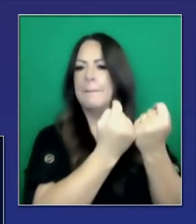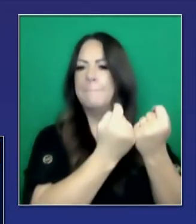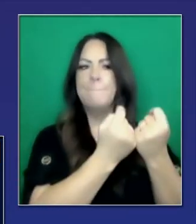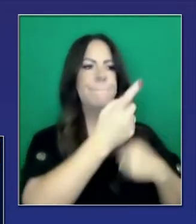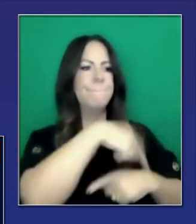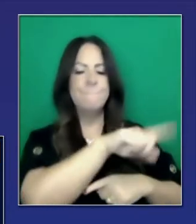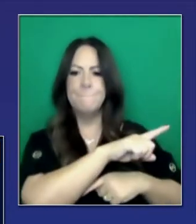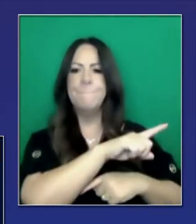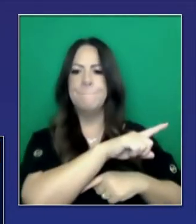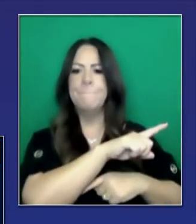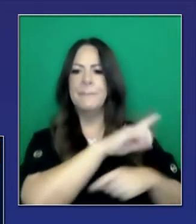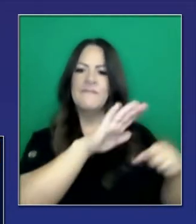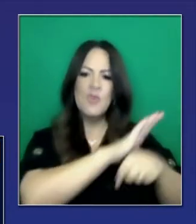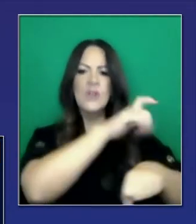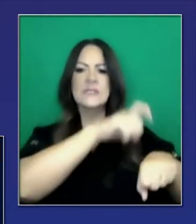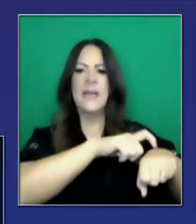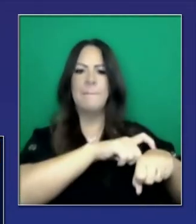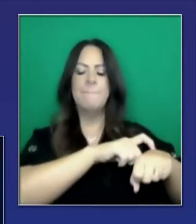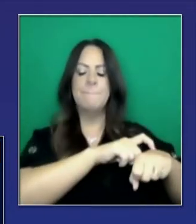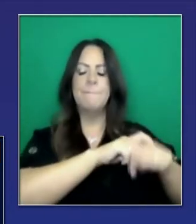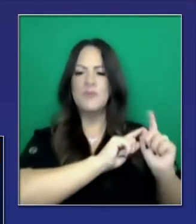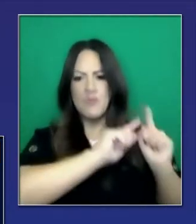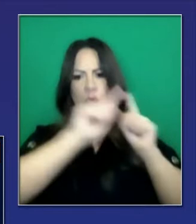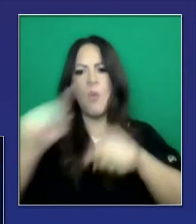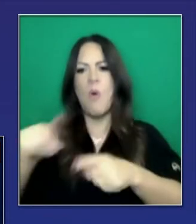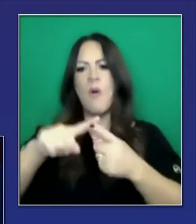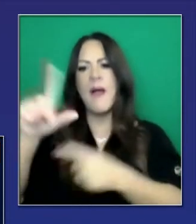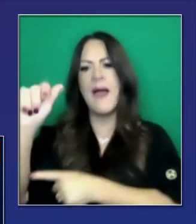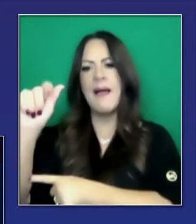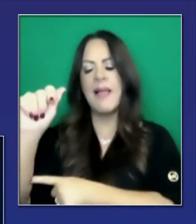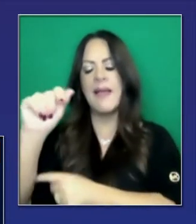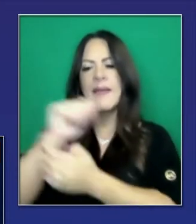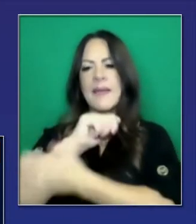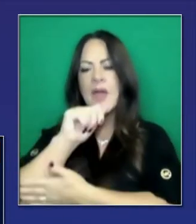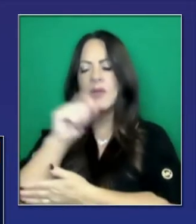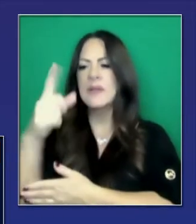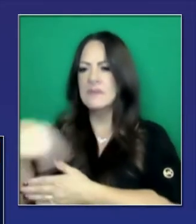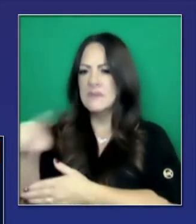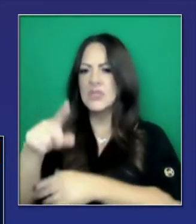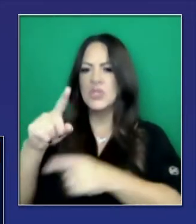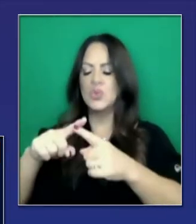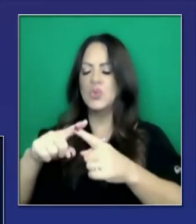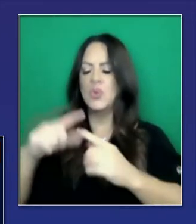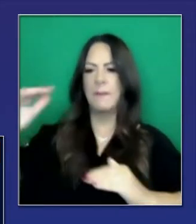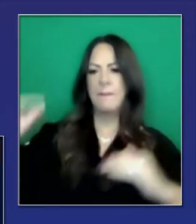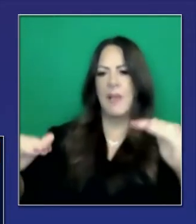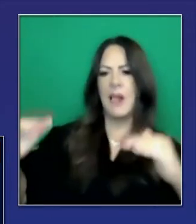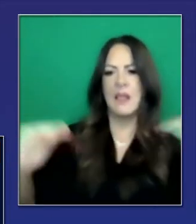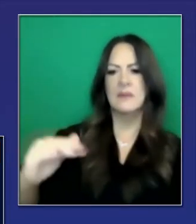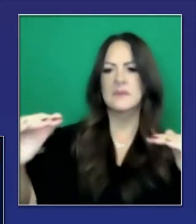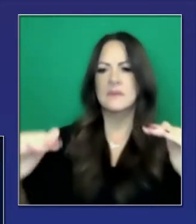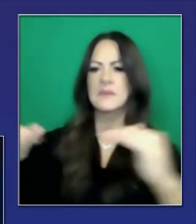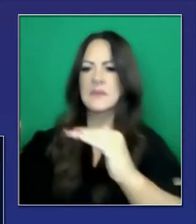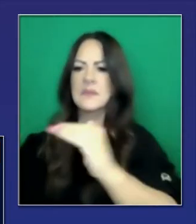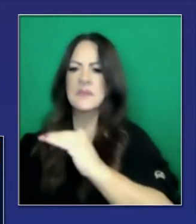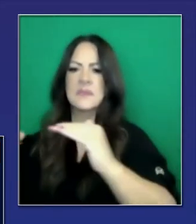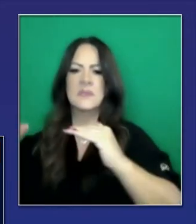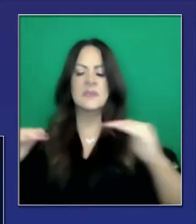nuevo que está ayudando al condado de Los Ángeles para alentar una